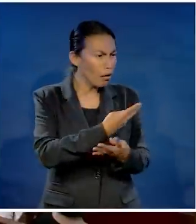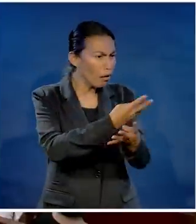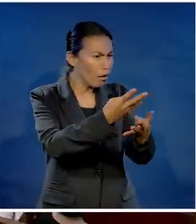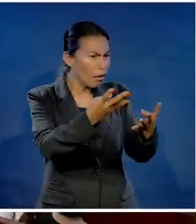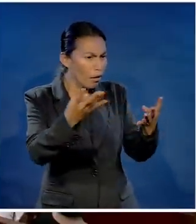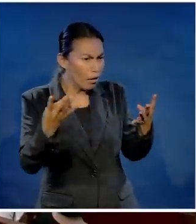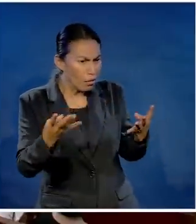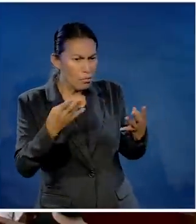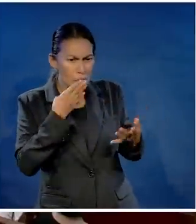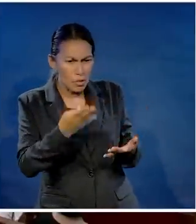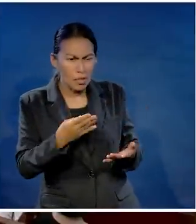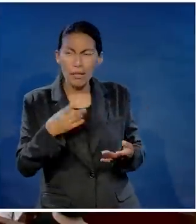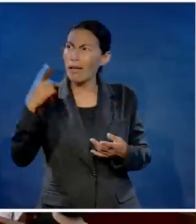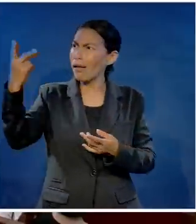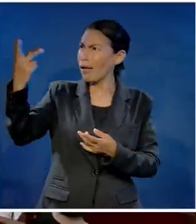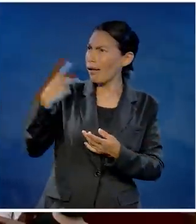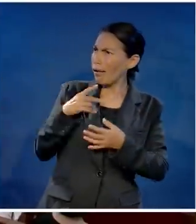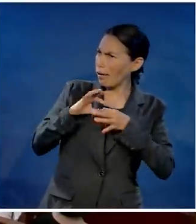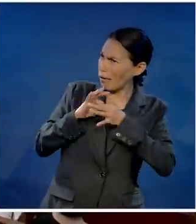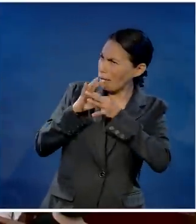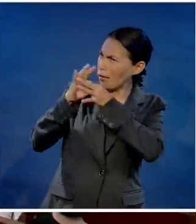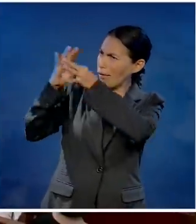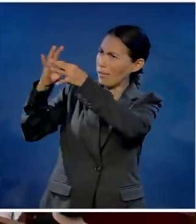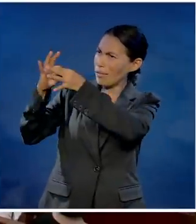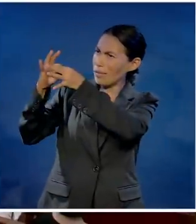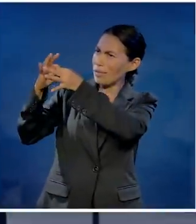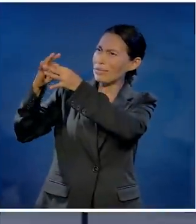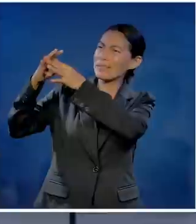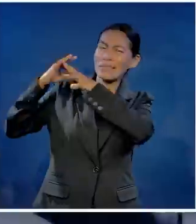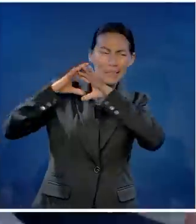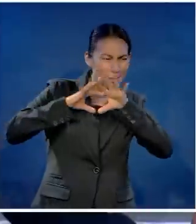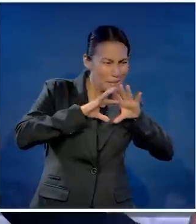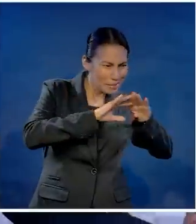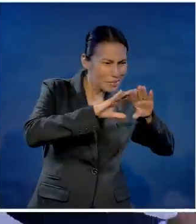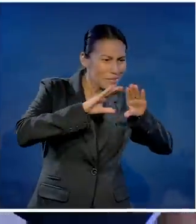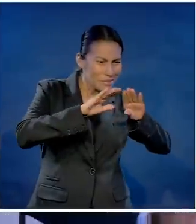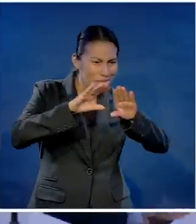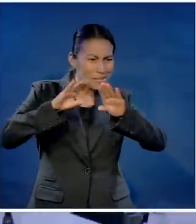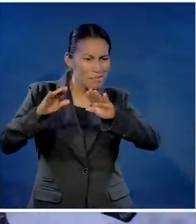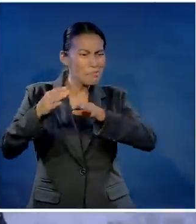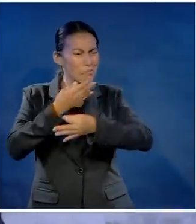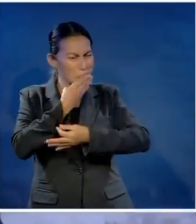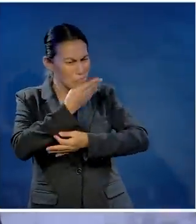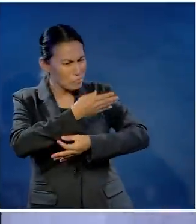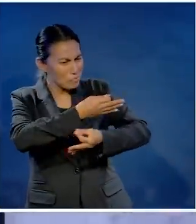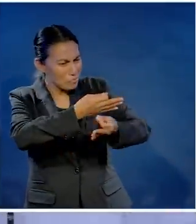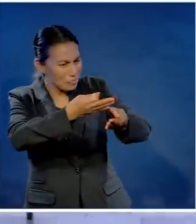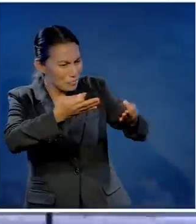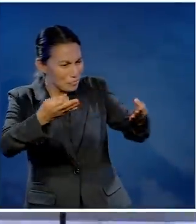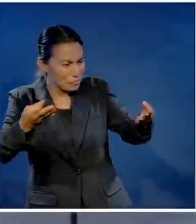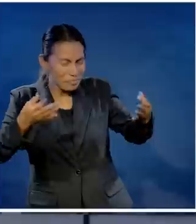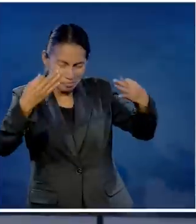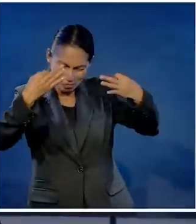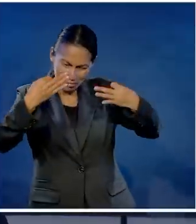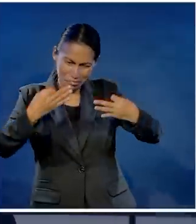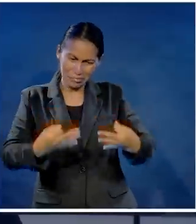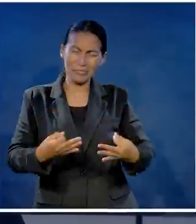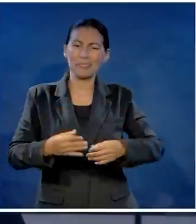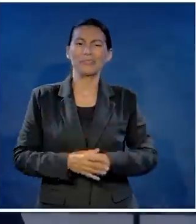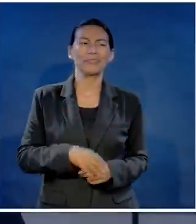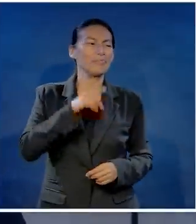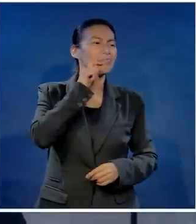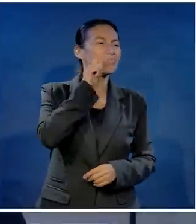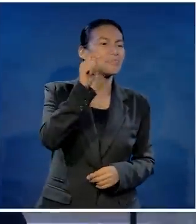pero Dios dice si tú aprendes a llevarte bien conmigo yo te voy a enseñar a llevarte bien con los demás